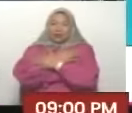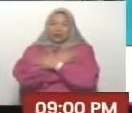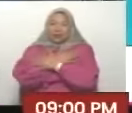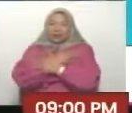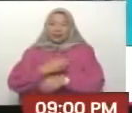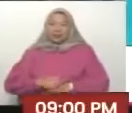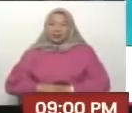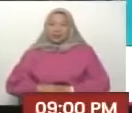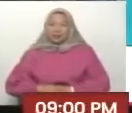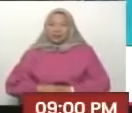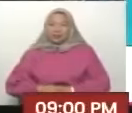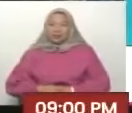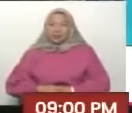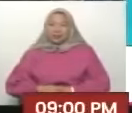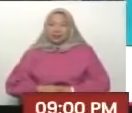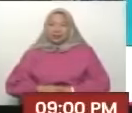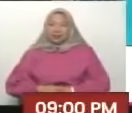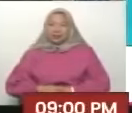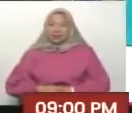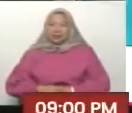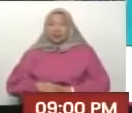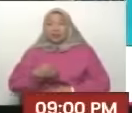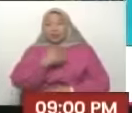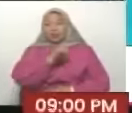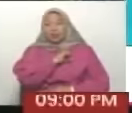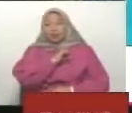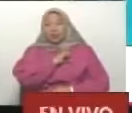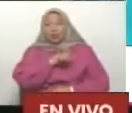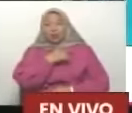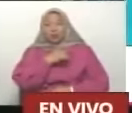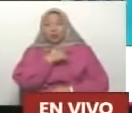El 1x10 es el buen gobierno, estamos llegando.